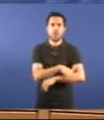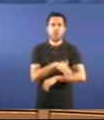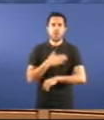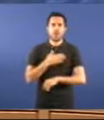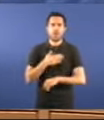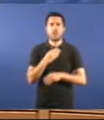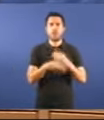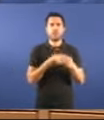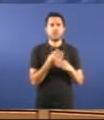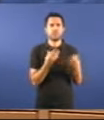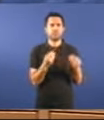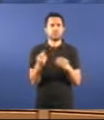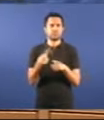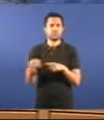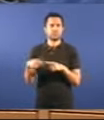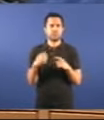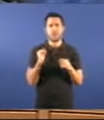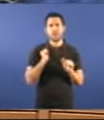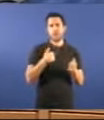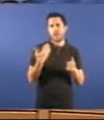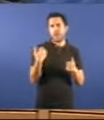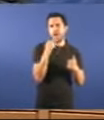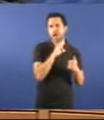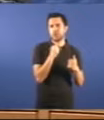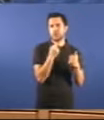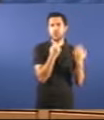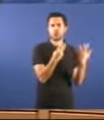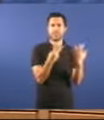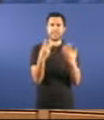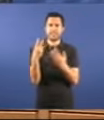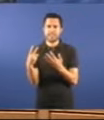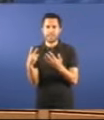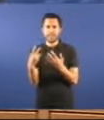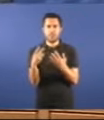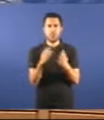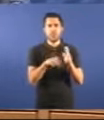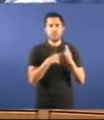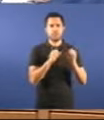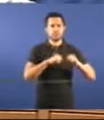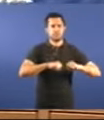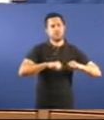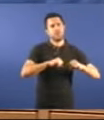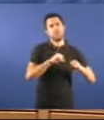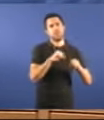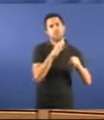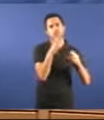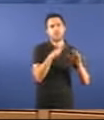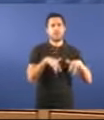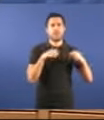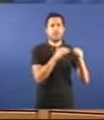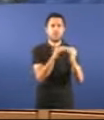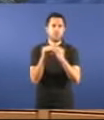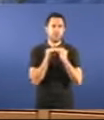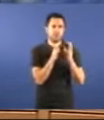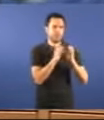1987 ese do dictamen que falaba vostede do presidente Albor por unanimidade da Cámara sería bo, señor Vázquez ou polo menos